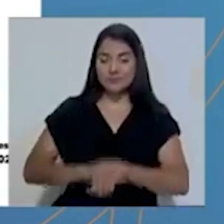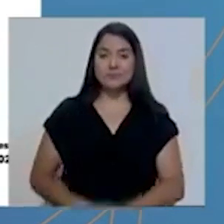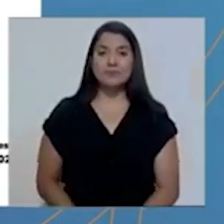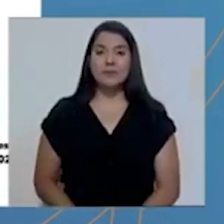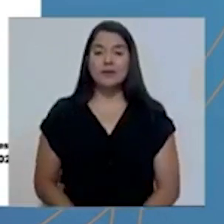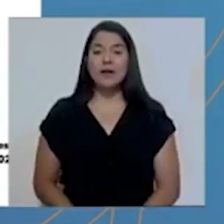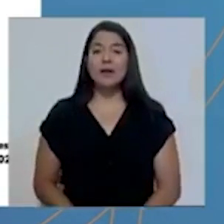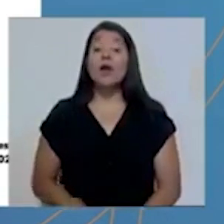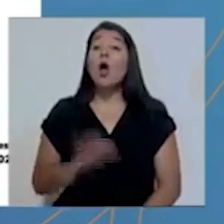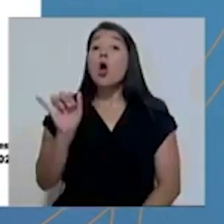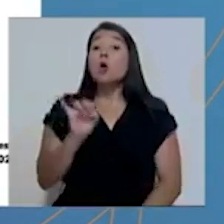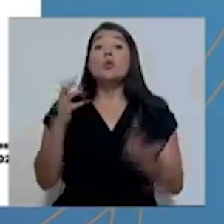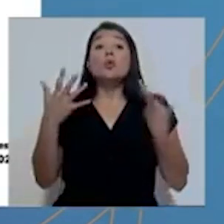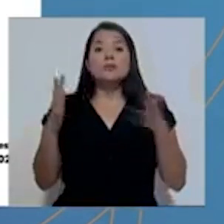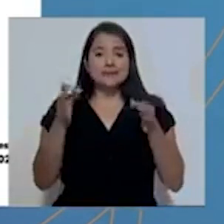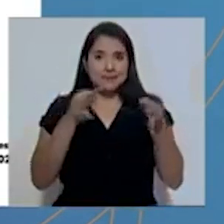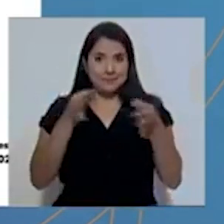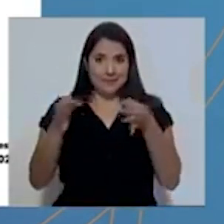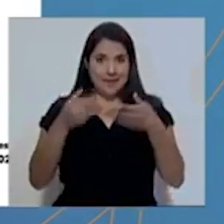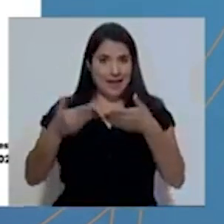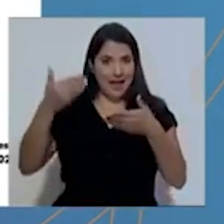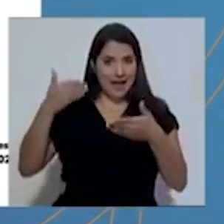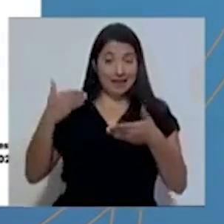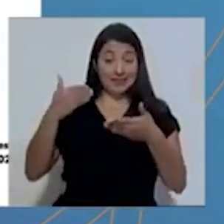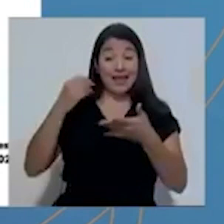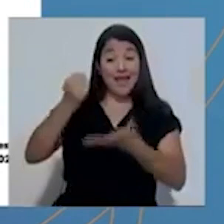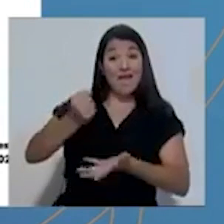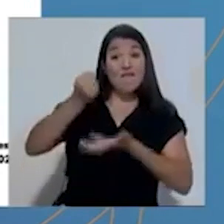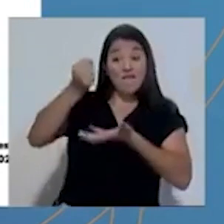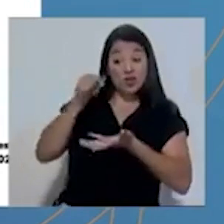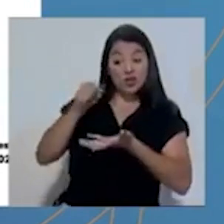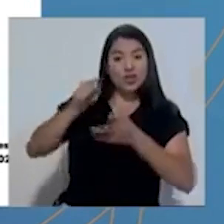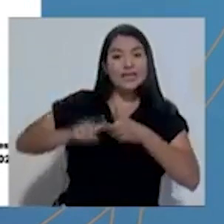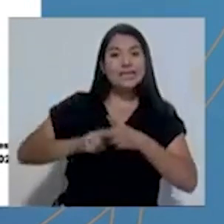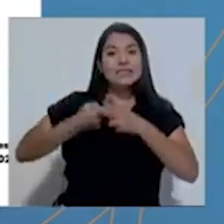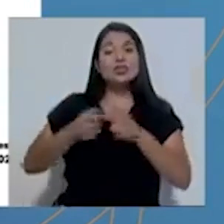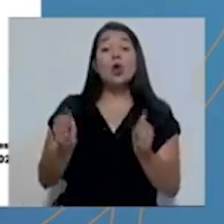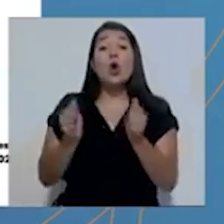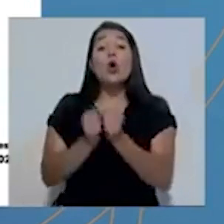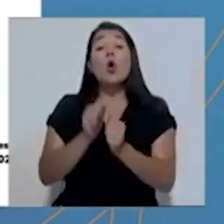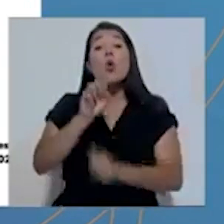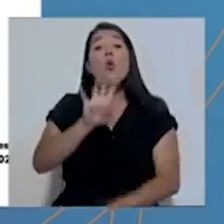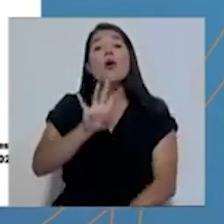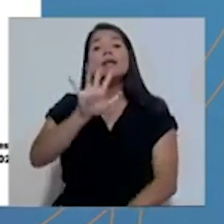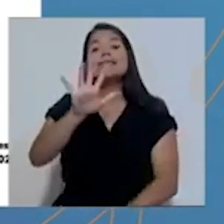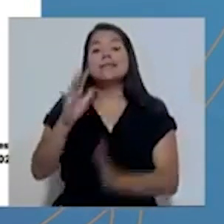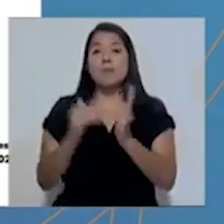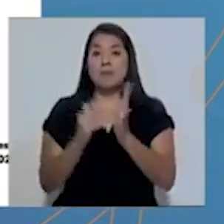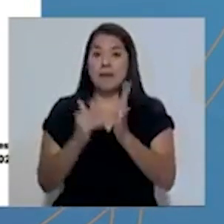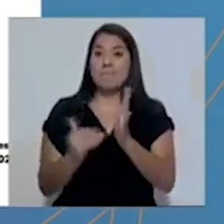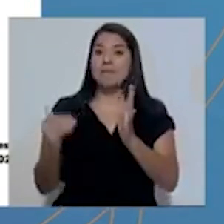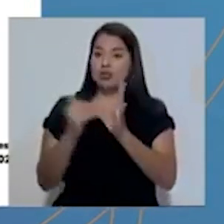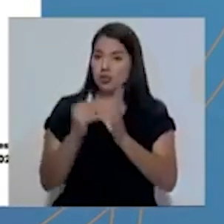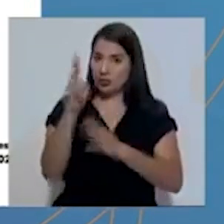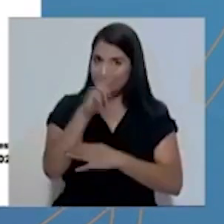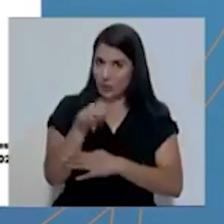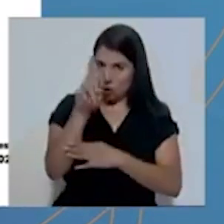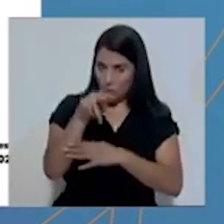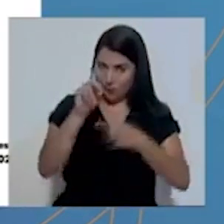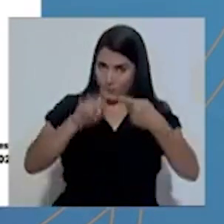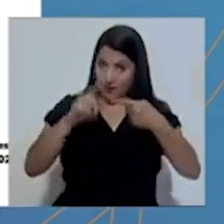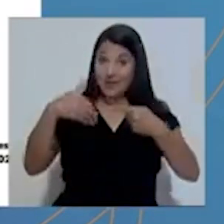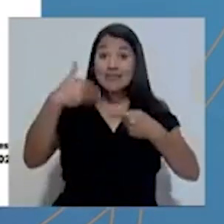Como lo mencionaba anteriormente, el fondo inició con 45 mil millones de colones. Se realizó un